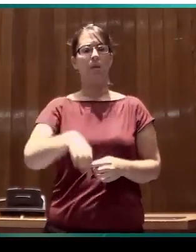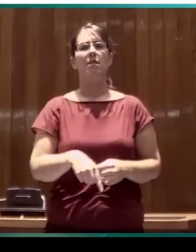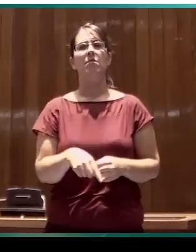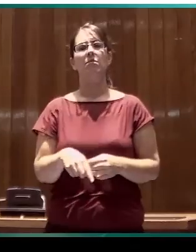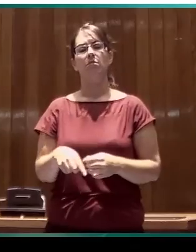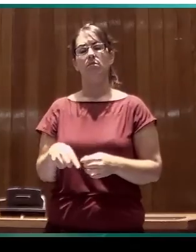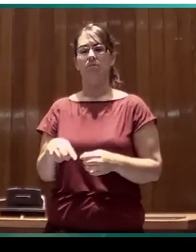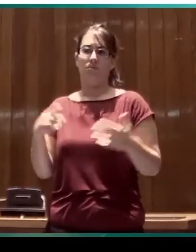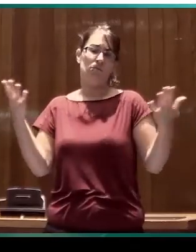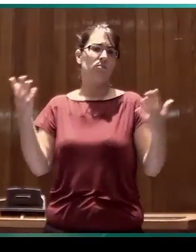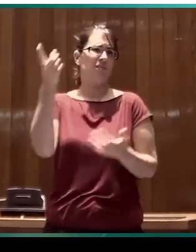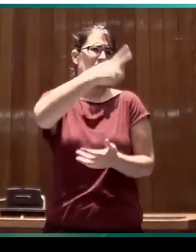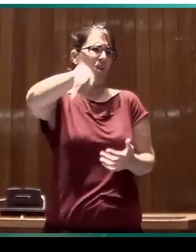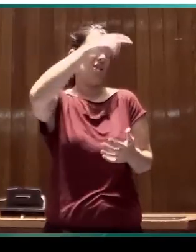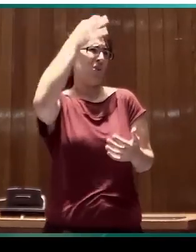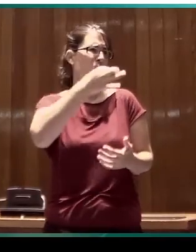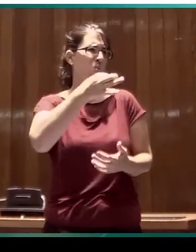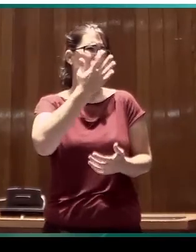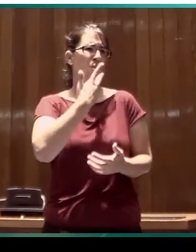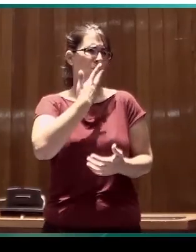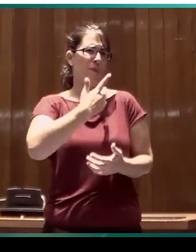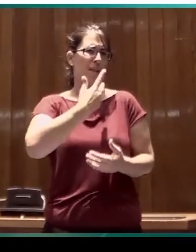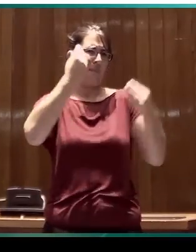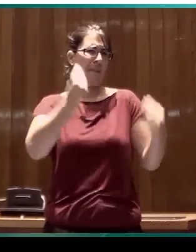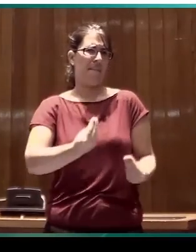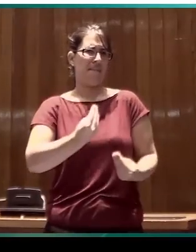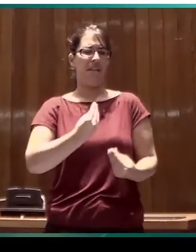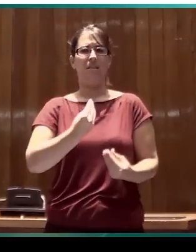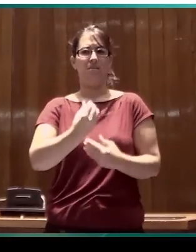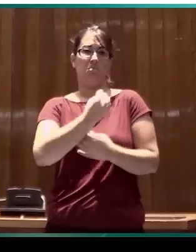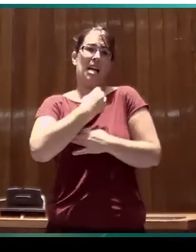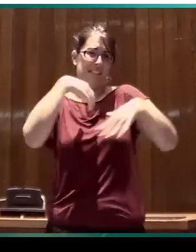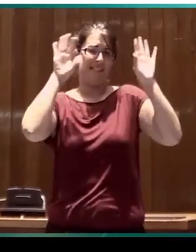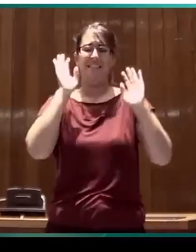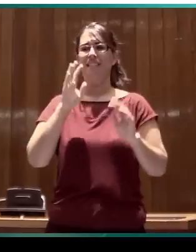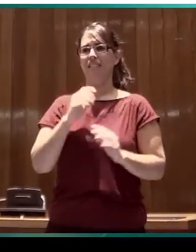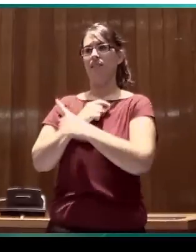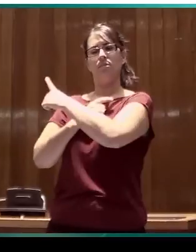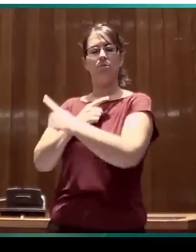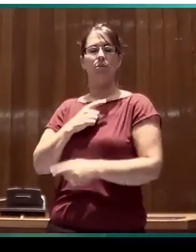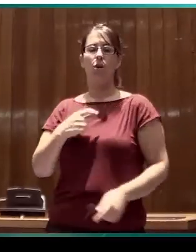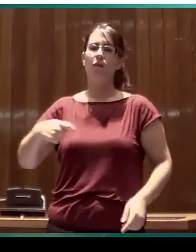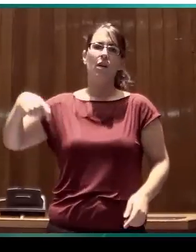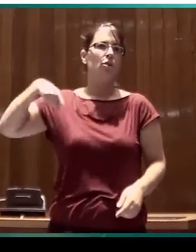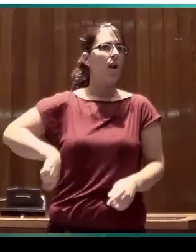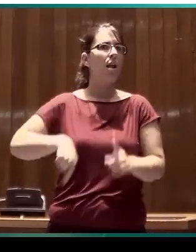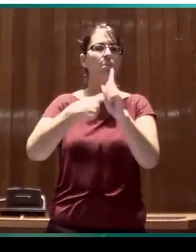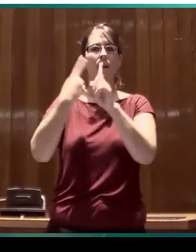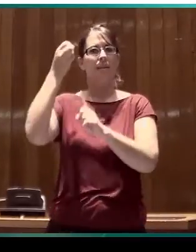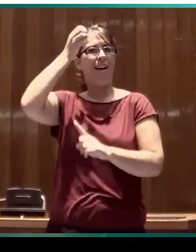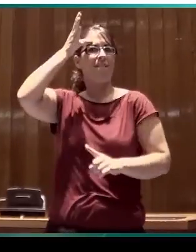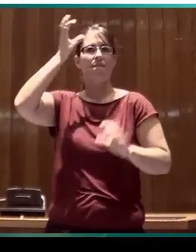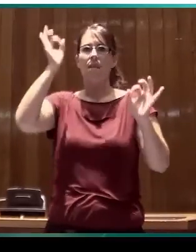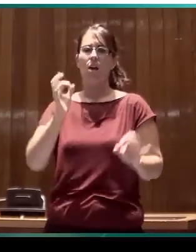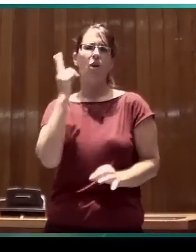como seguramente saben ustedes mejor que yo, un profesional y un intelectual comprometido con el